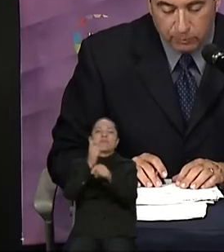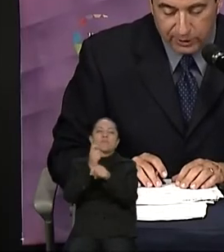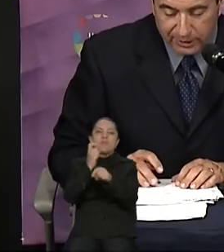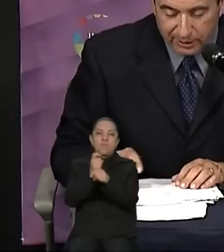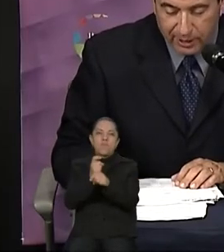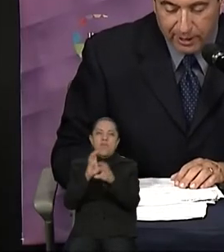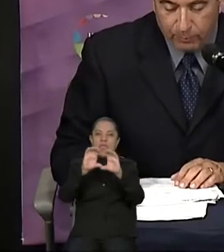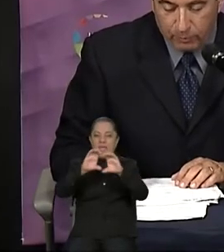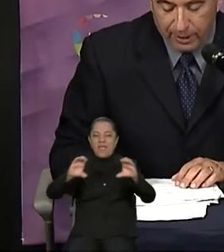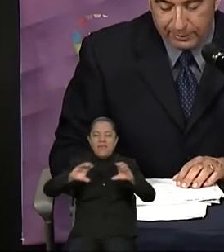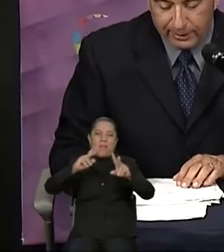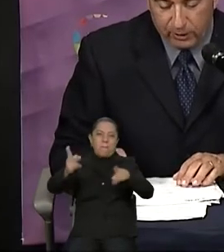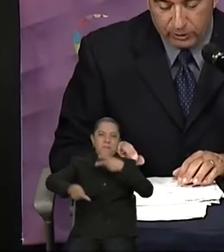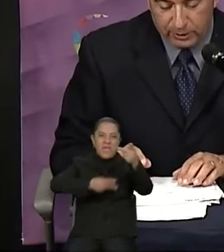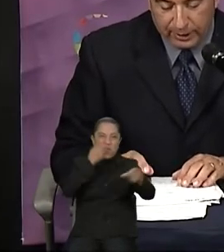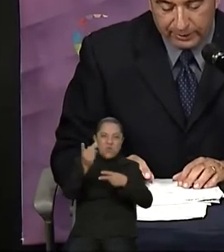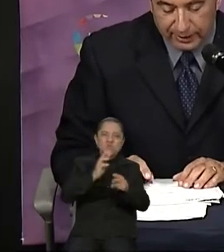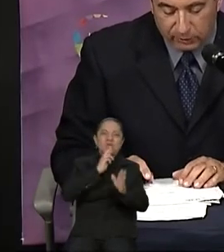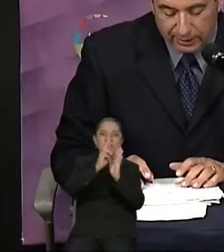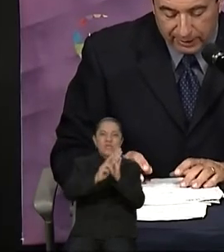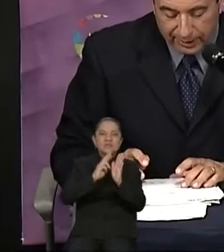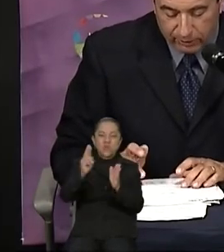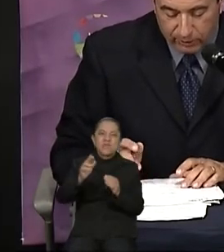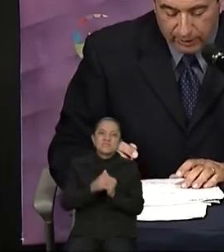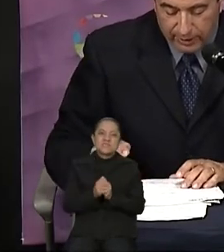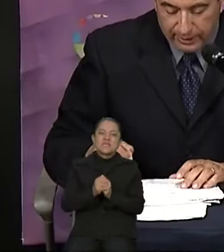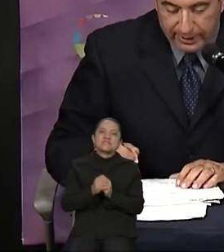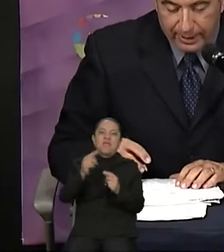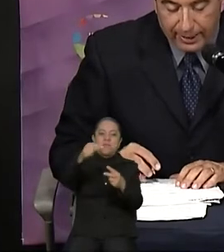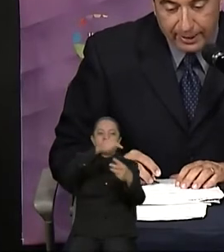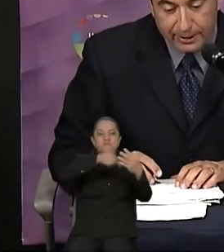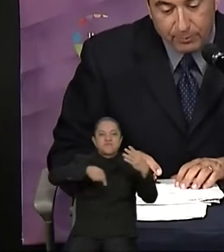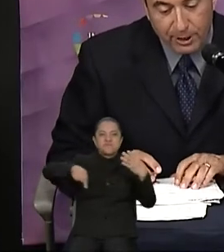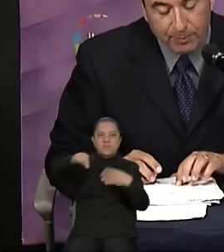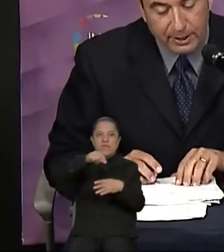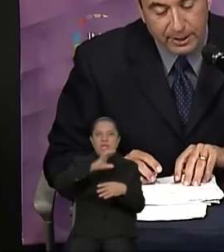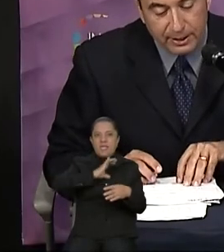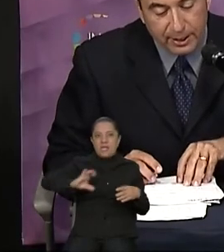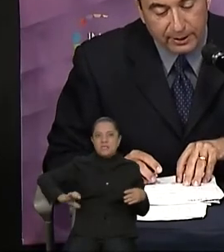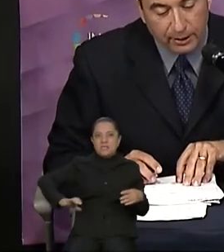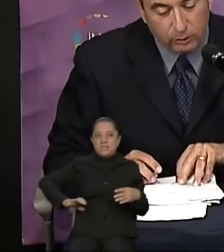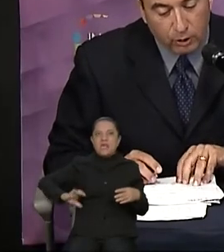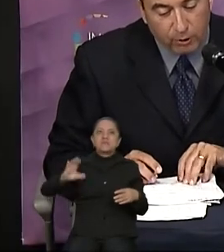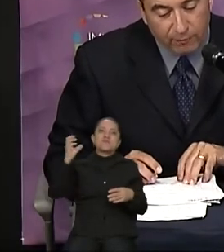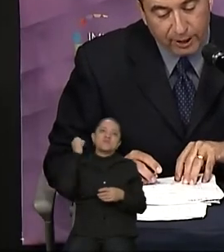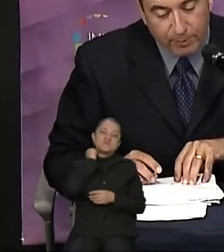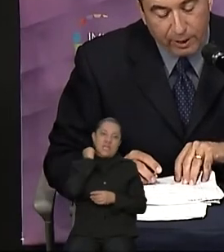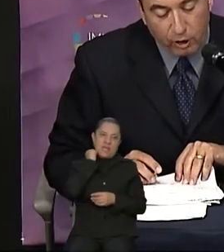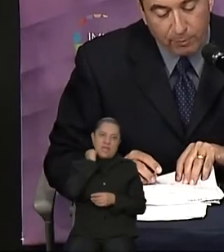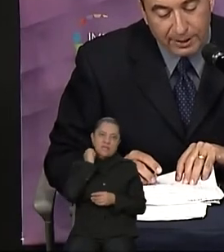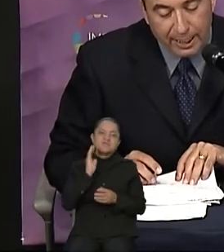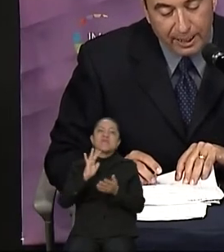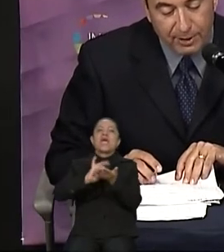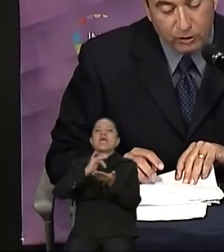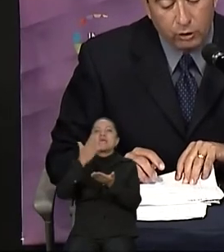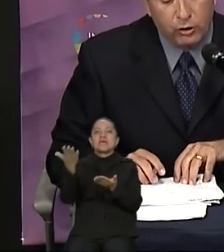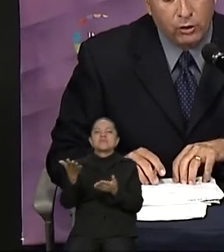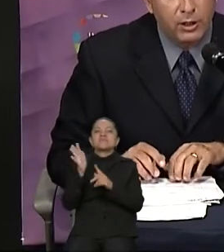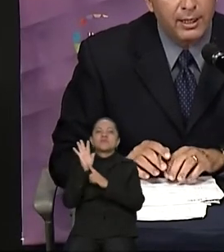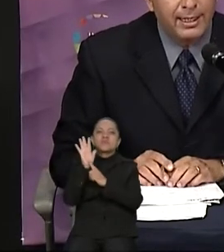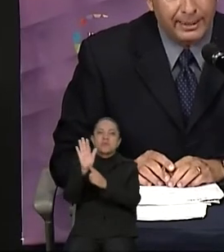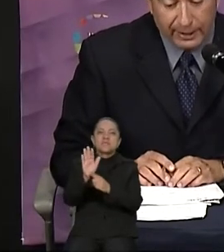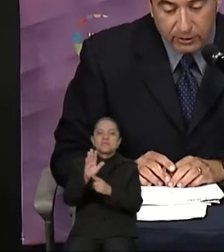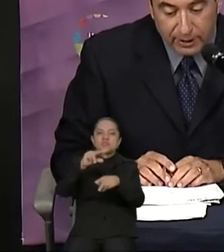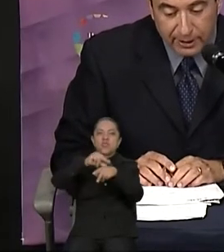y respuestas por parte de los candidatos al Senado. Y agradecemos la presencia del doctor Juan Felipe López Aymes,